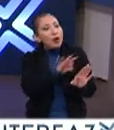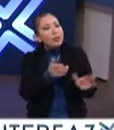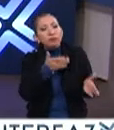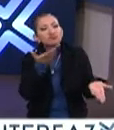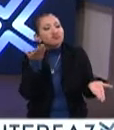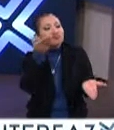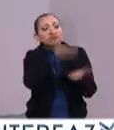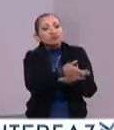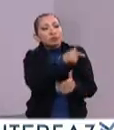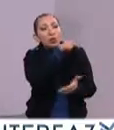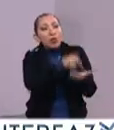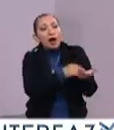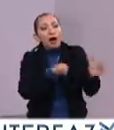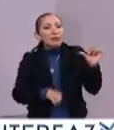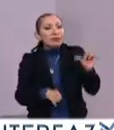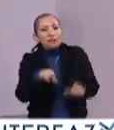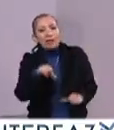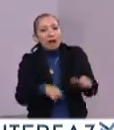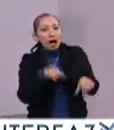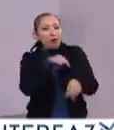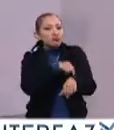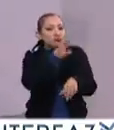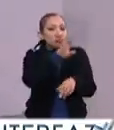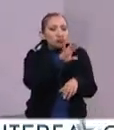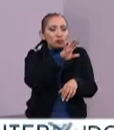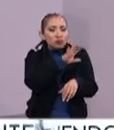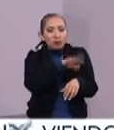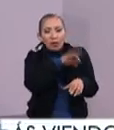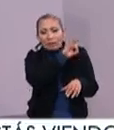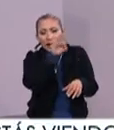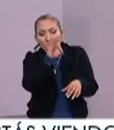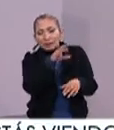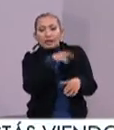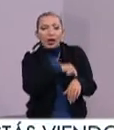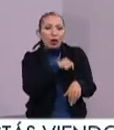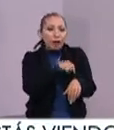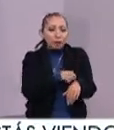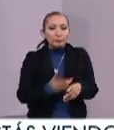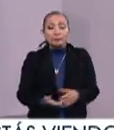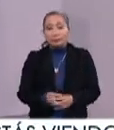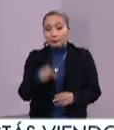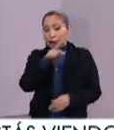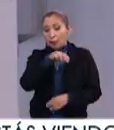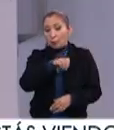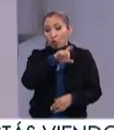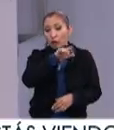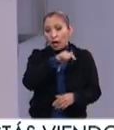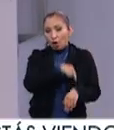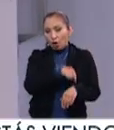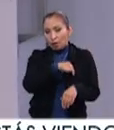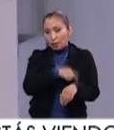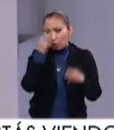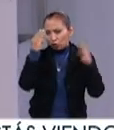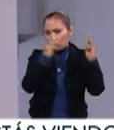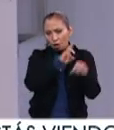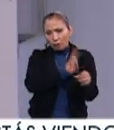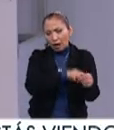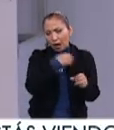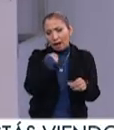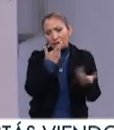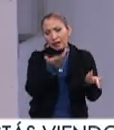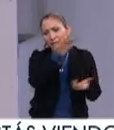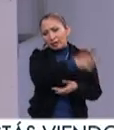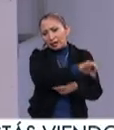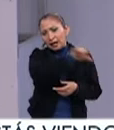asistir a estas actividades? ¿En qué horarios? ¿Con qué especificaciones, Rebeca? Pues en el caso del MUNAL es el horario de museo, o sea,